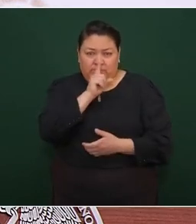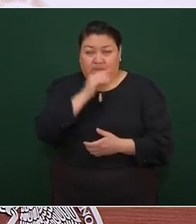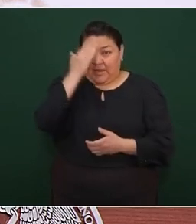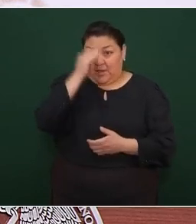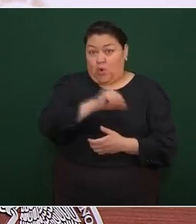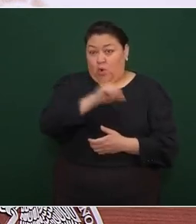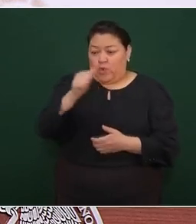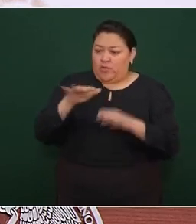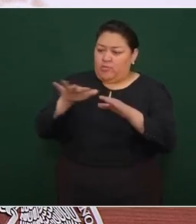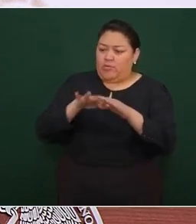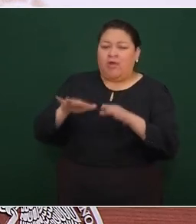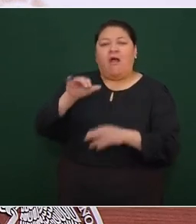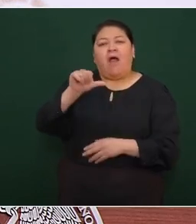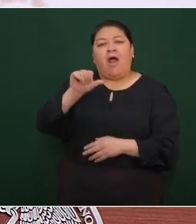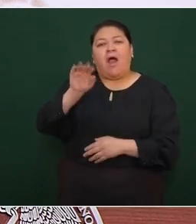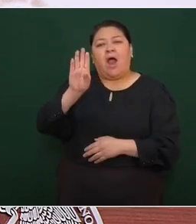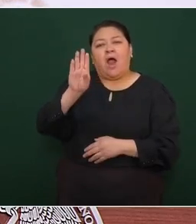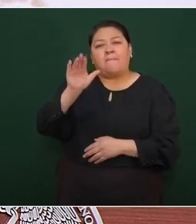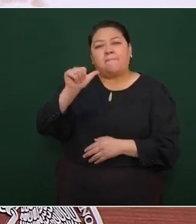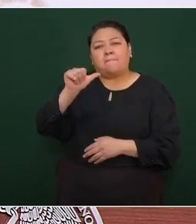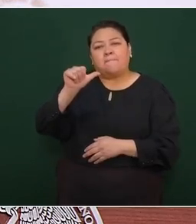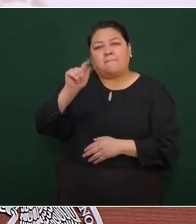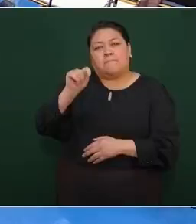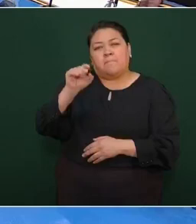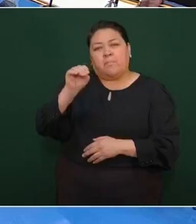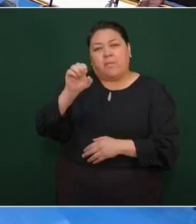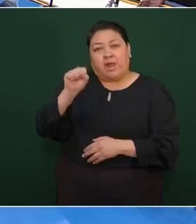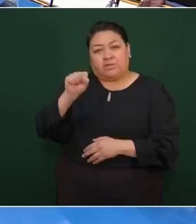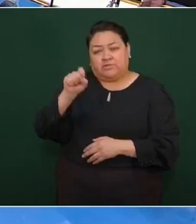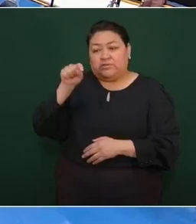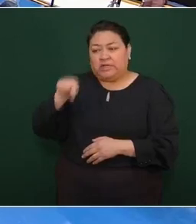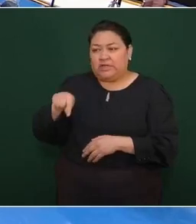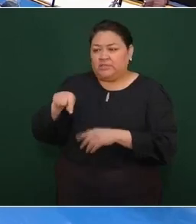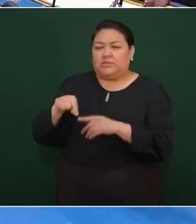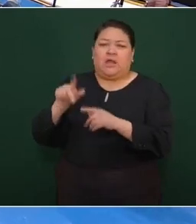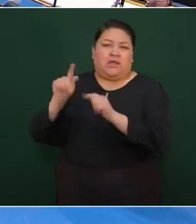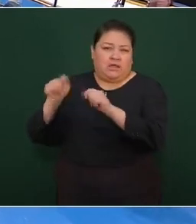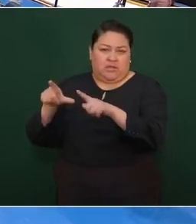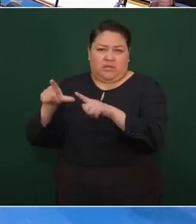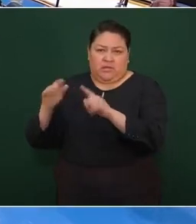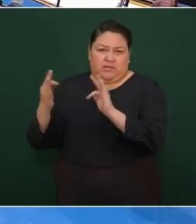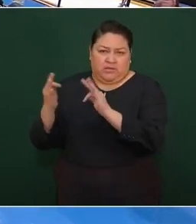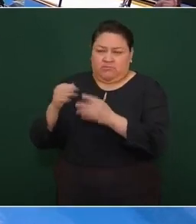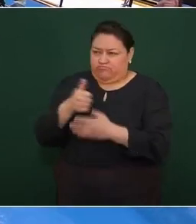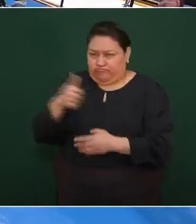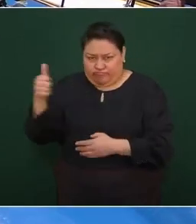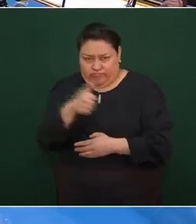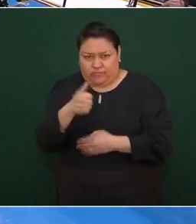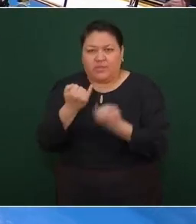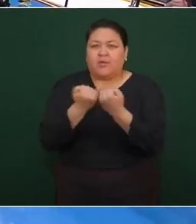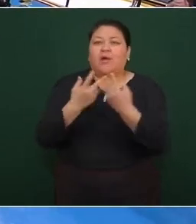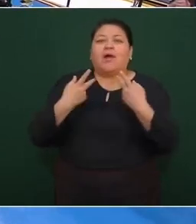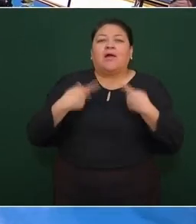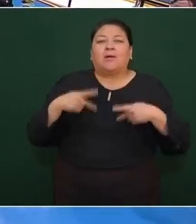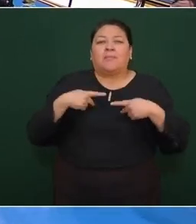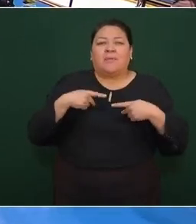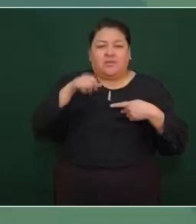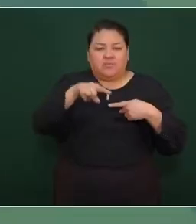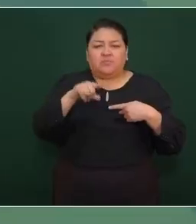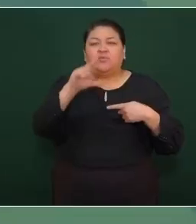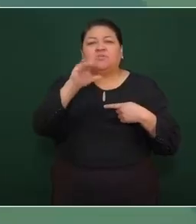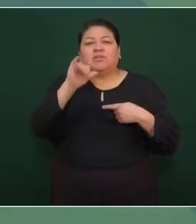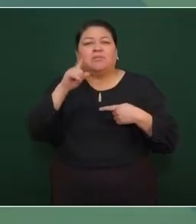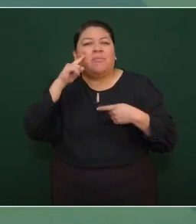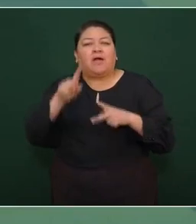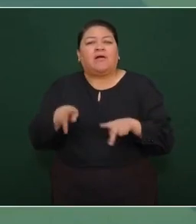central de abastos, que es otro apunto de movilidad que nos comunica con Tlaxcala y que beneficia de forma directa a la central de abasto,